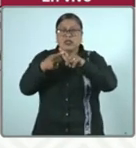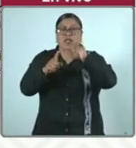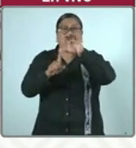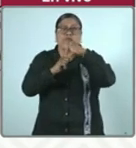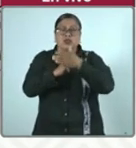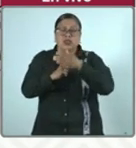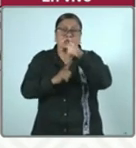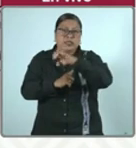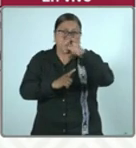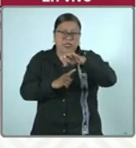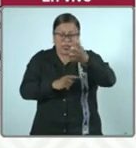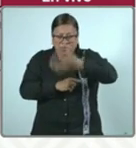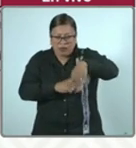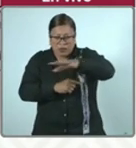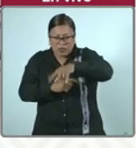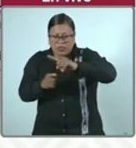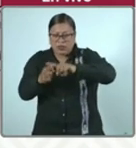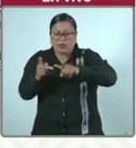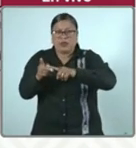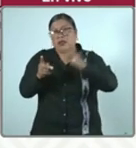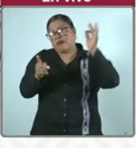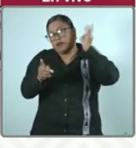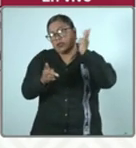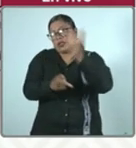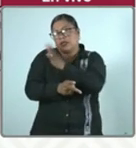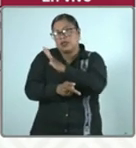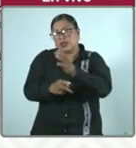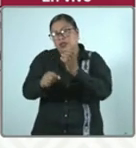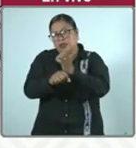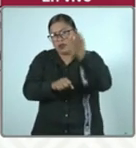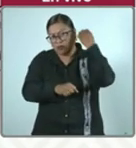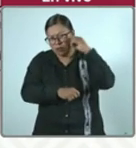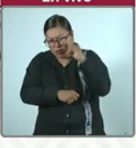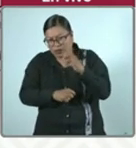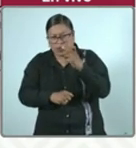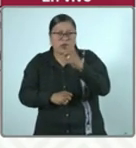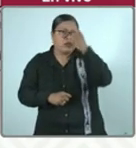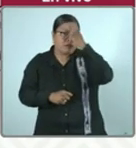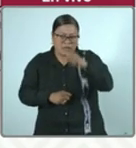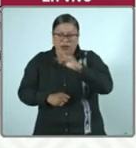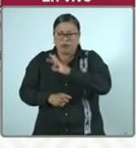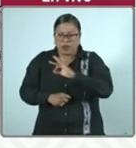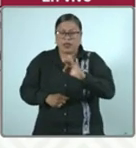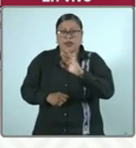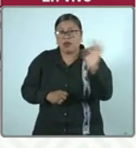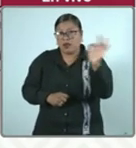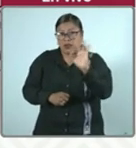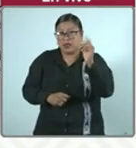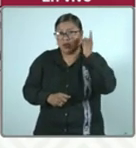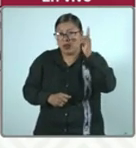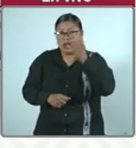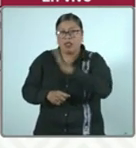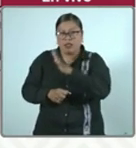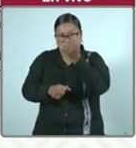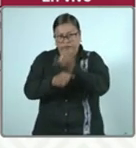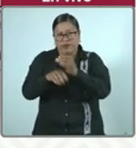Estatal de Búsqueda como de la Fiscalía General del Estado de Oaxaca con la finalidad de que nos puedan dar alguna información.